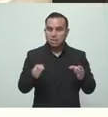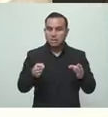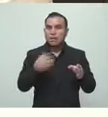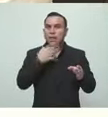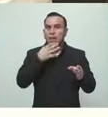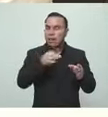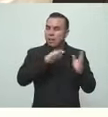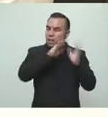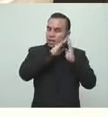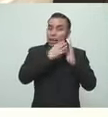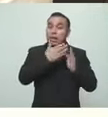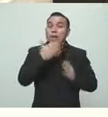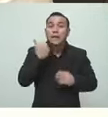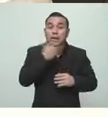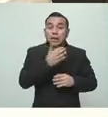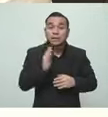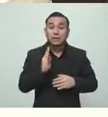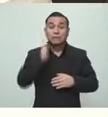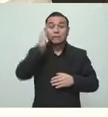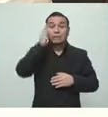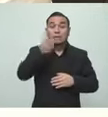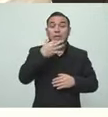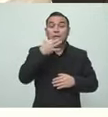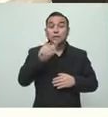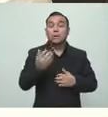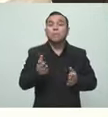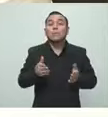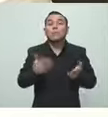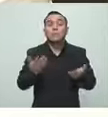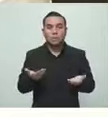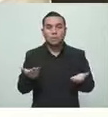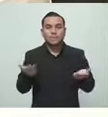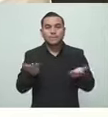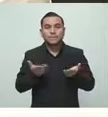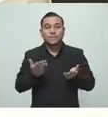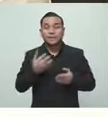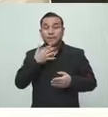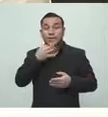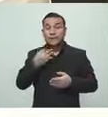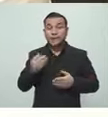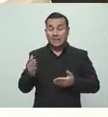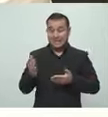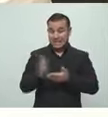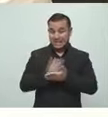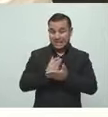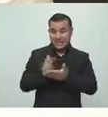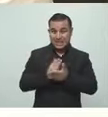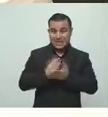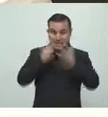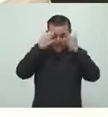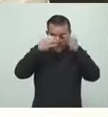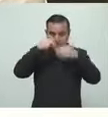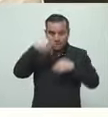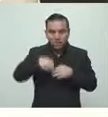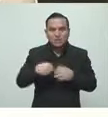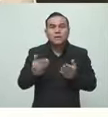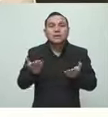realmente qué va a pasar cuando, si no tenemos ninguna decisión en este momento,